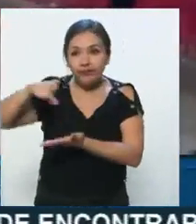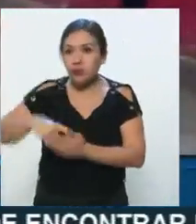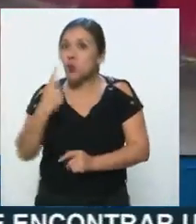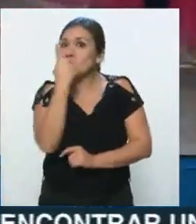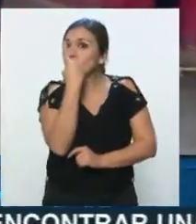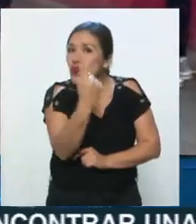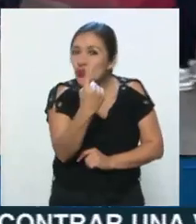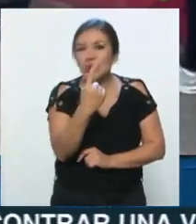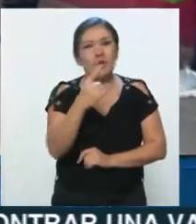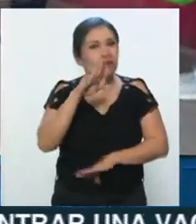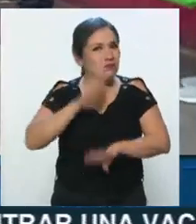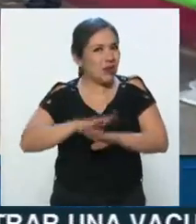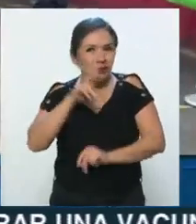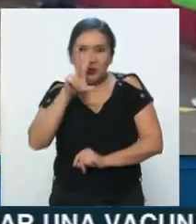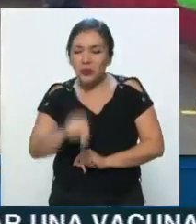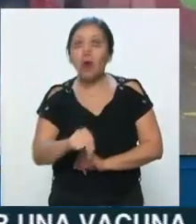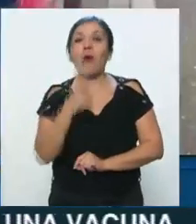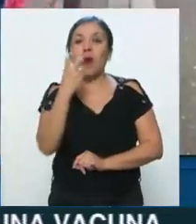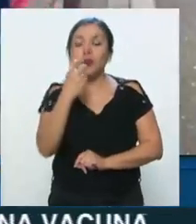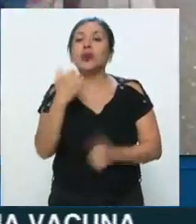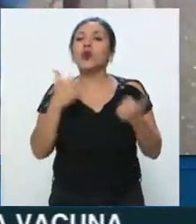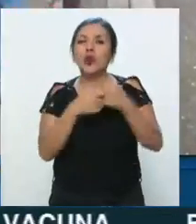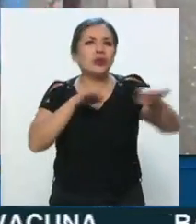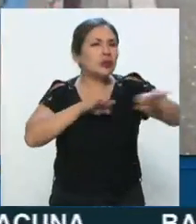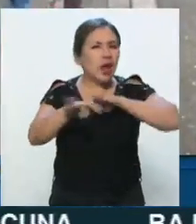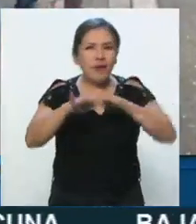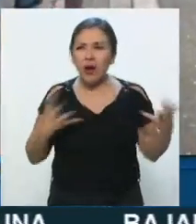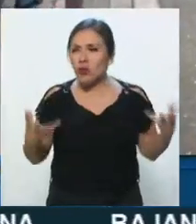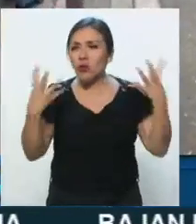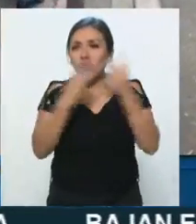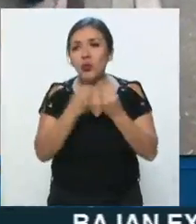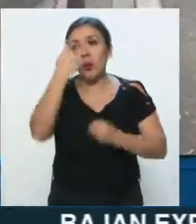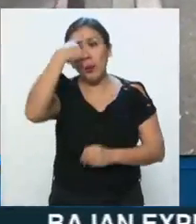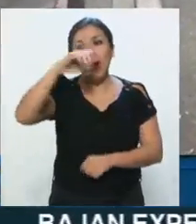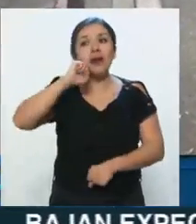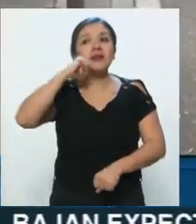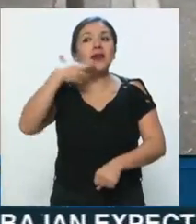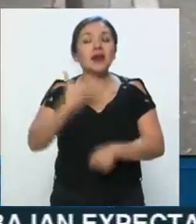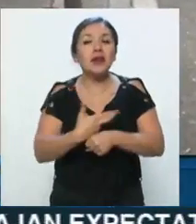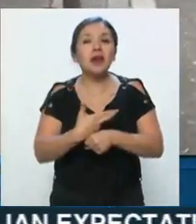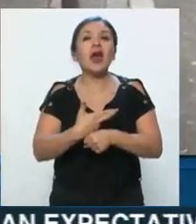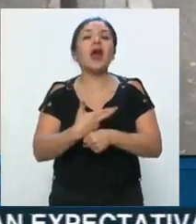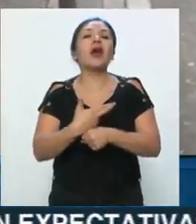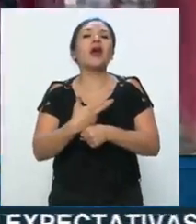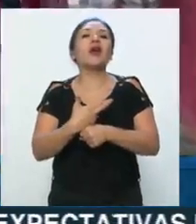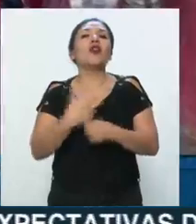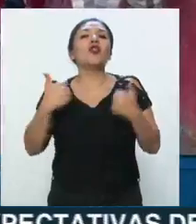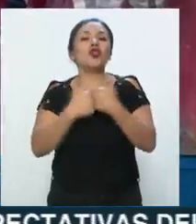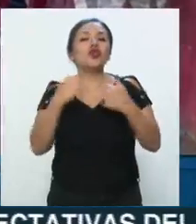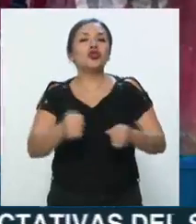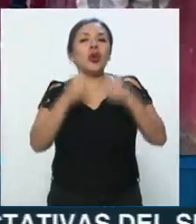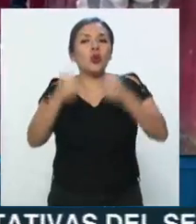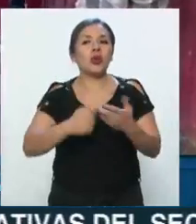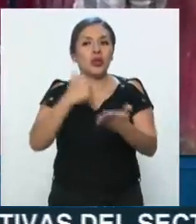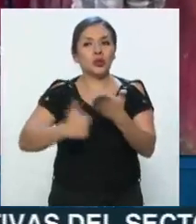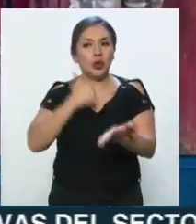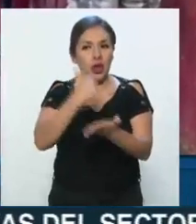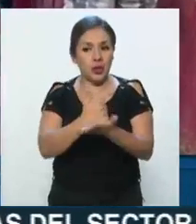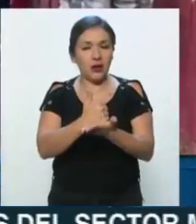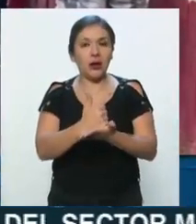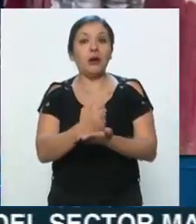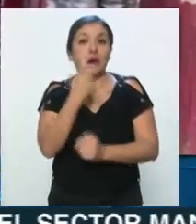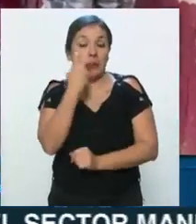familia y bueno, todo el trabajo coordinado también con la Secretaría de Seguridad Ciudadana,